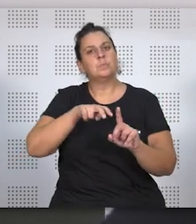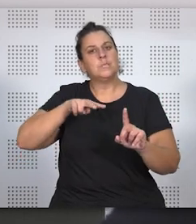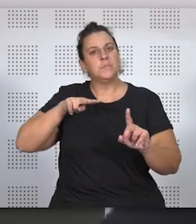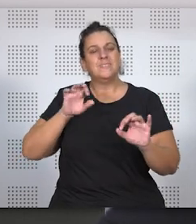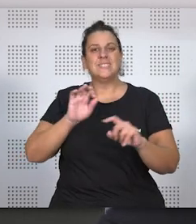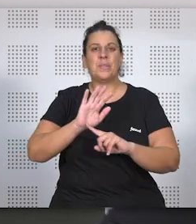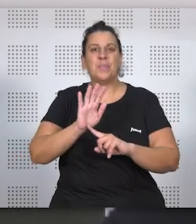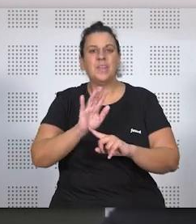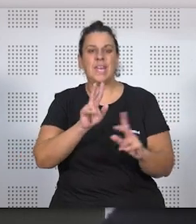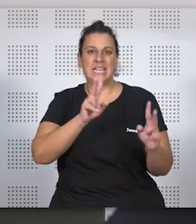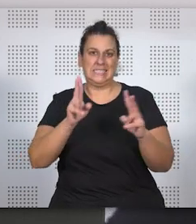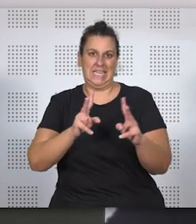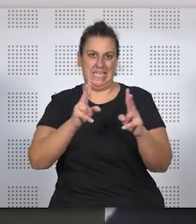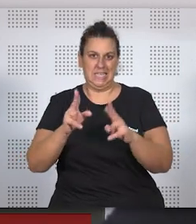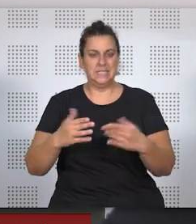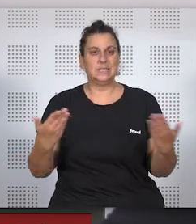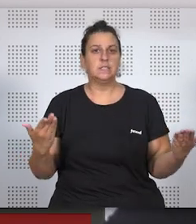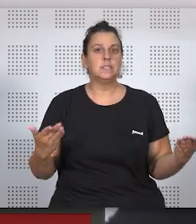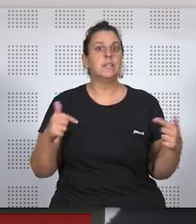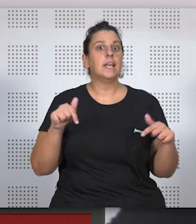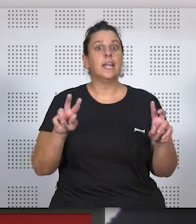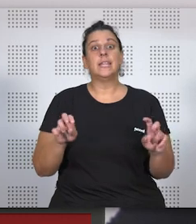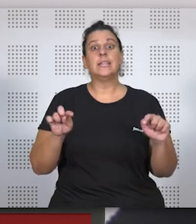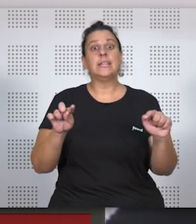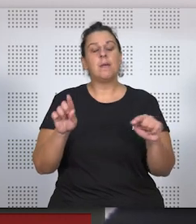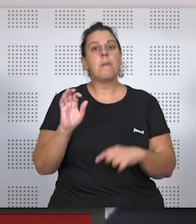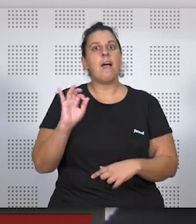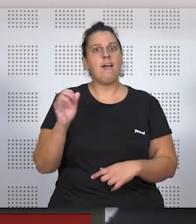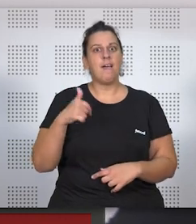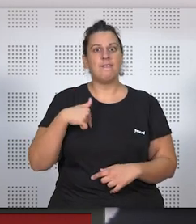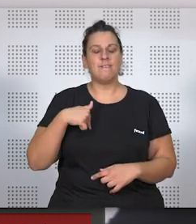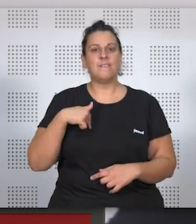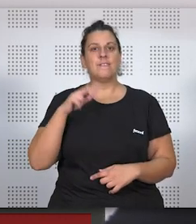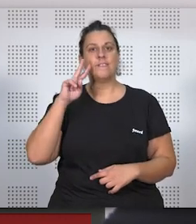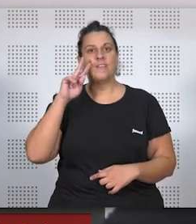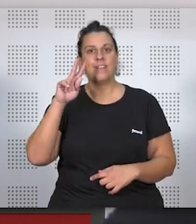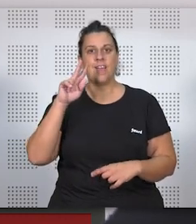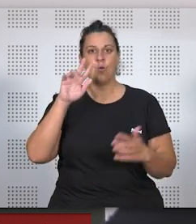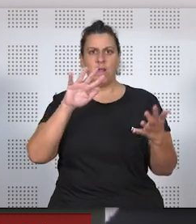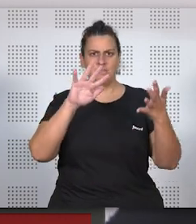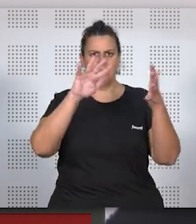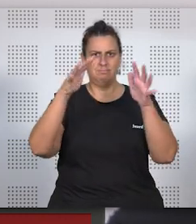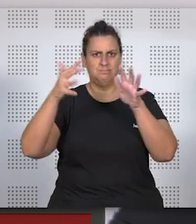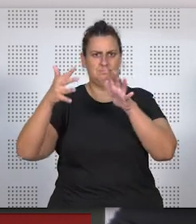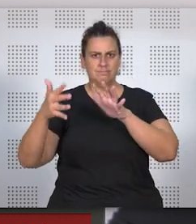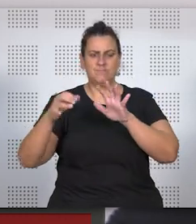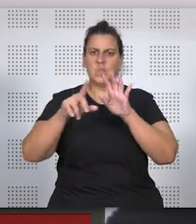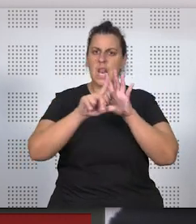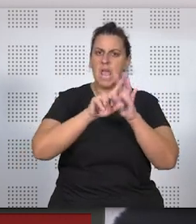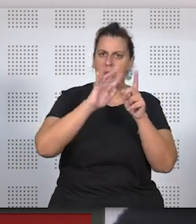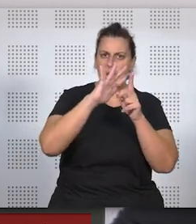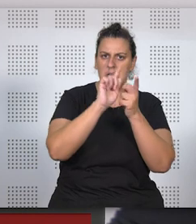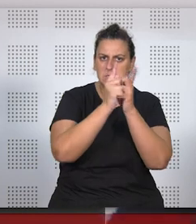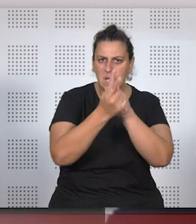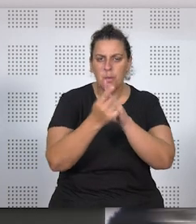al cine y a las series. Y en este sentido es cierto que asistimos a múltiples cambios de todo tipo, legales,